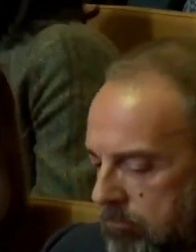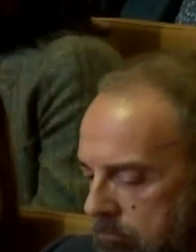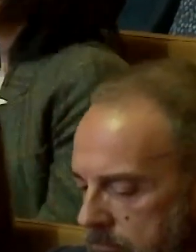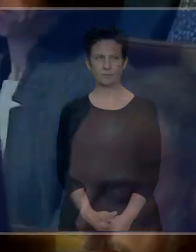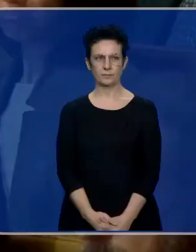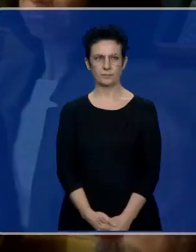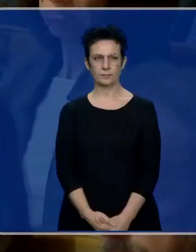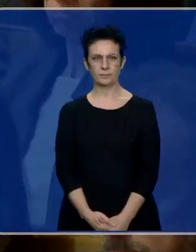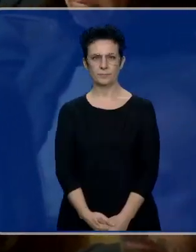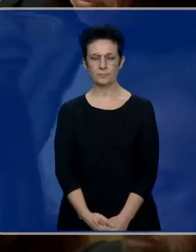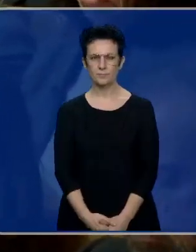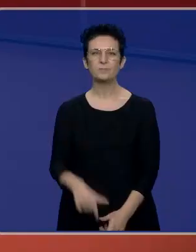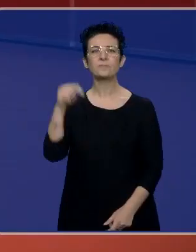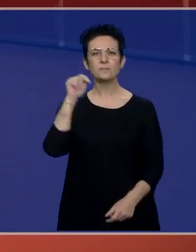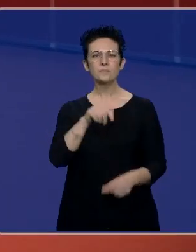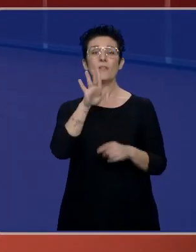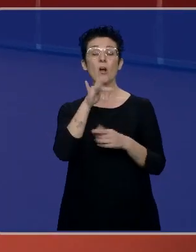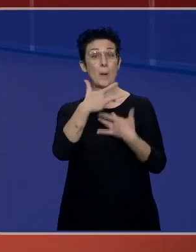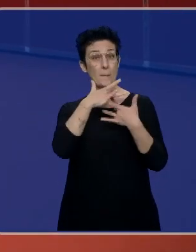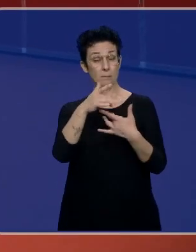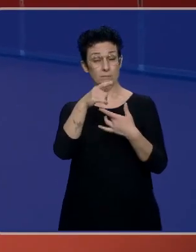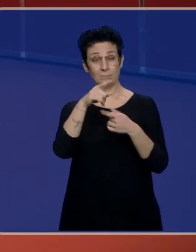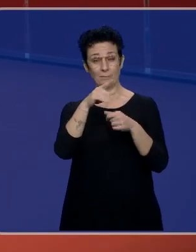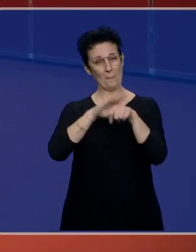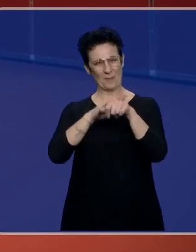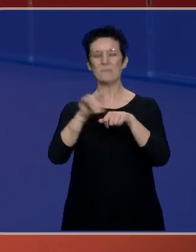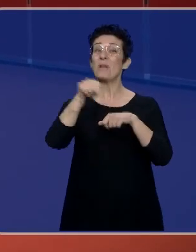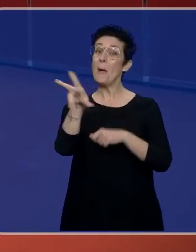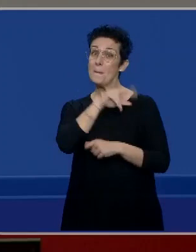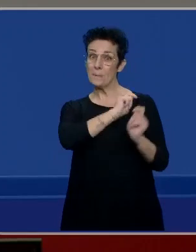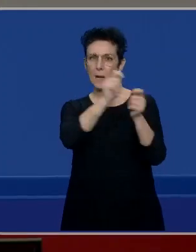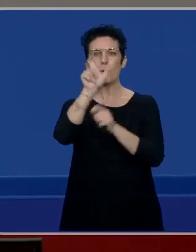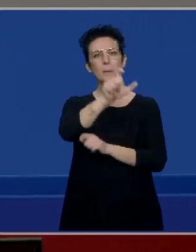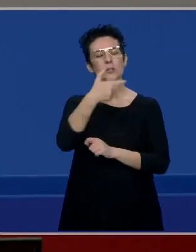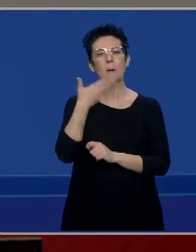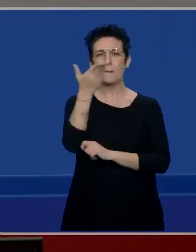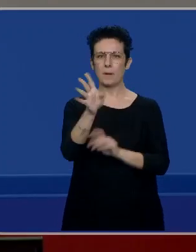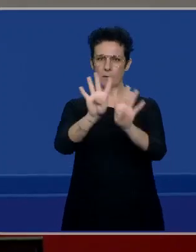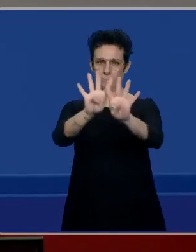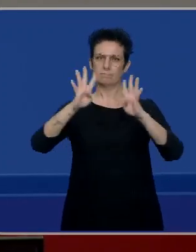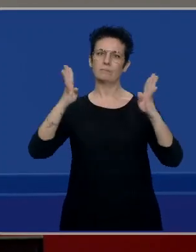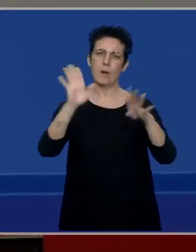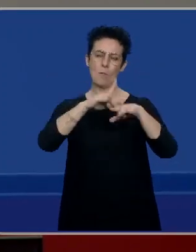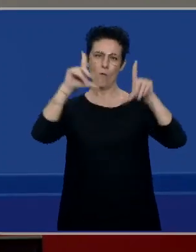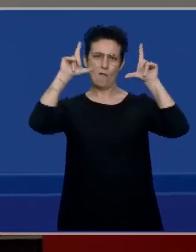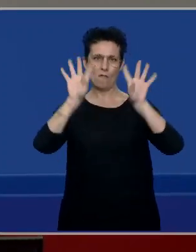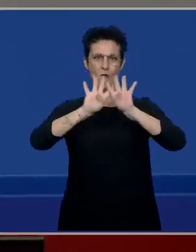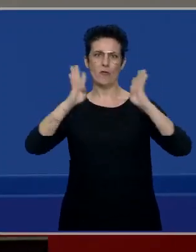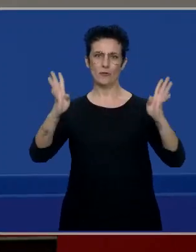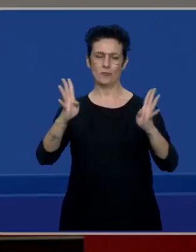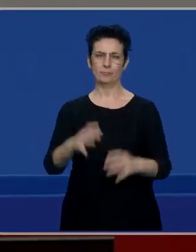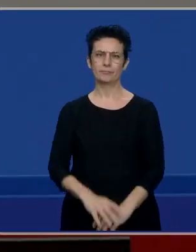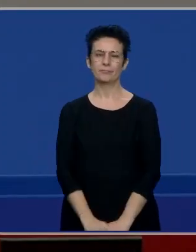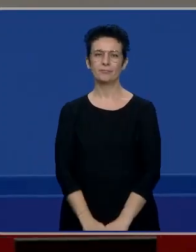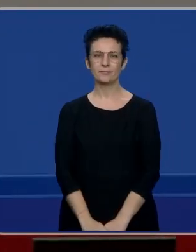Bueno, terminamos la presentación de premios en el abono a los premiados. Les voy a pedir ahora a todos que se acerquen al centro del escenario para hacer una foto con el presidente. Por favor.